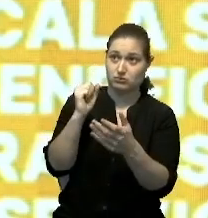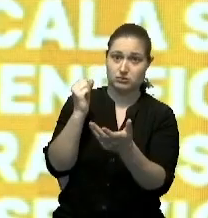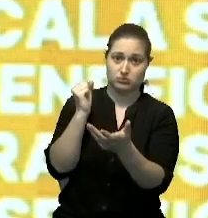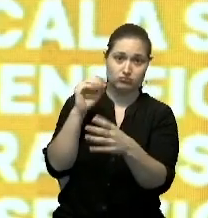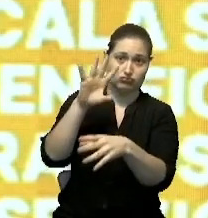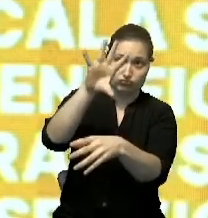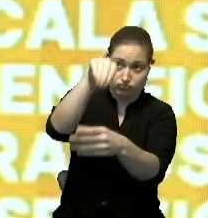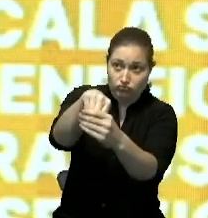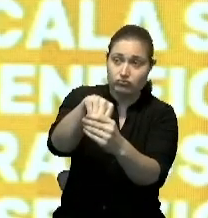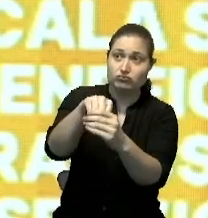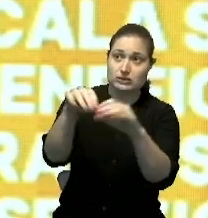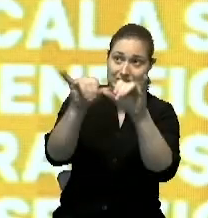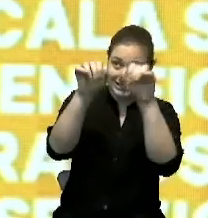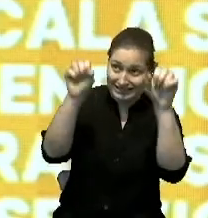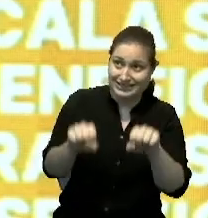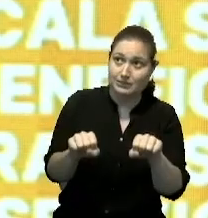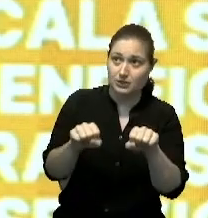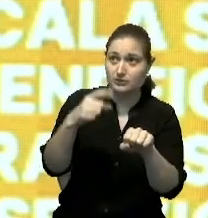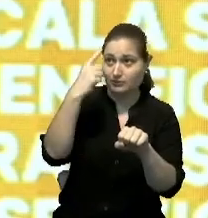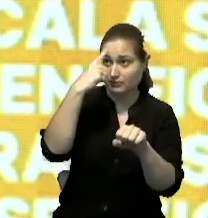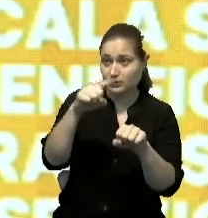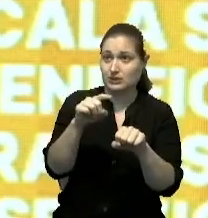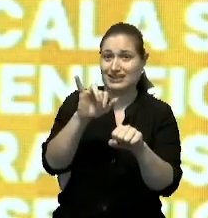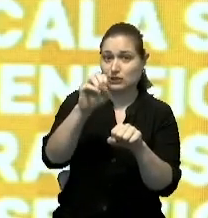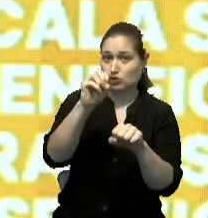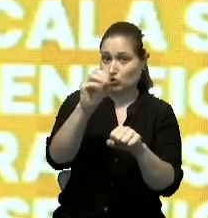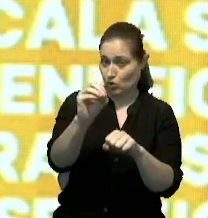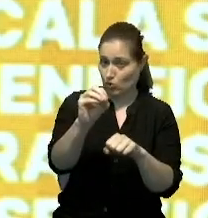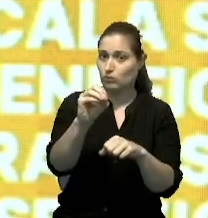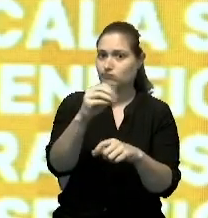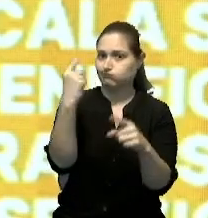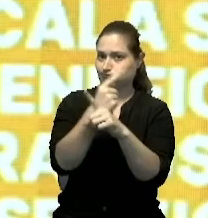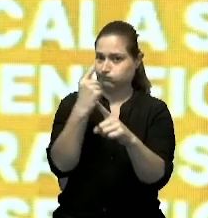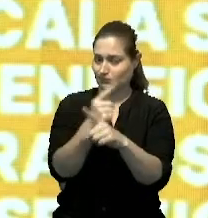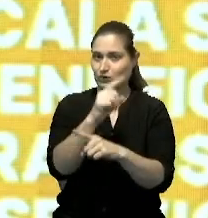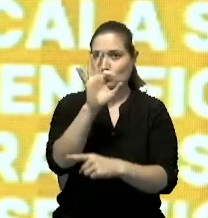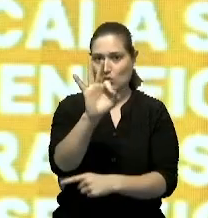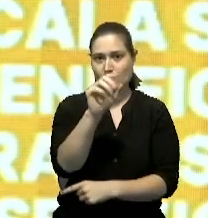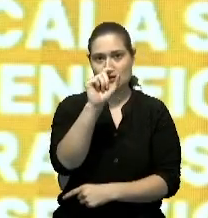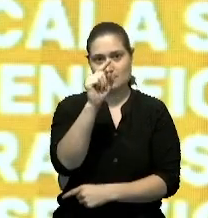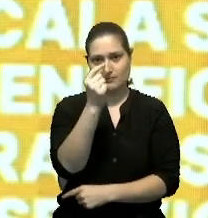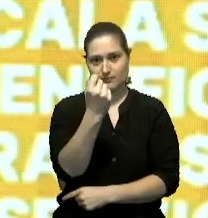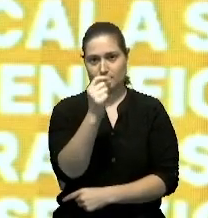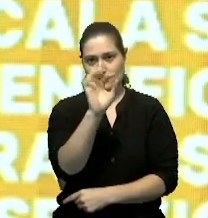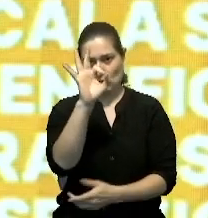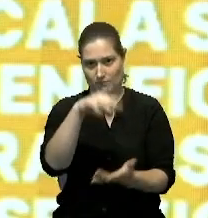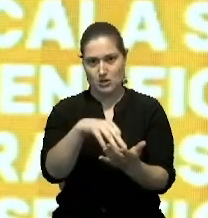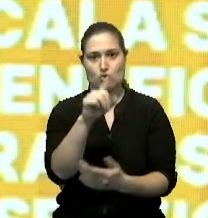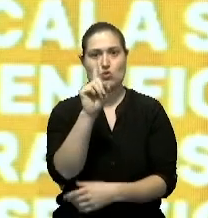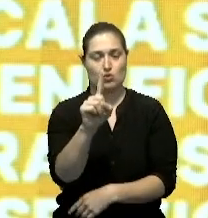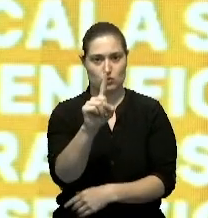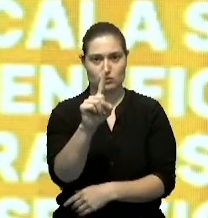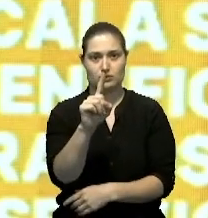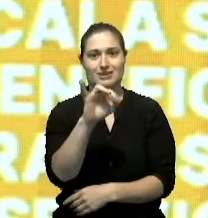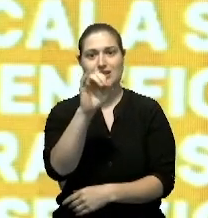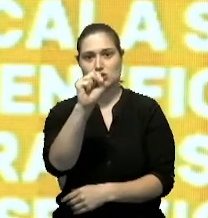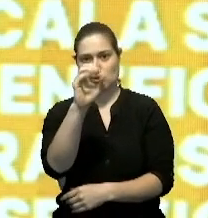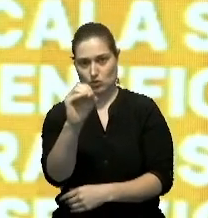antisoborno y cumplimiento normativo de la ISO 9001, ISO 3701 e ISO